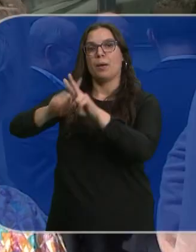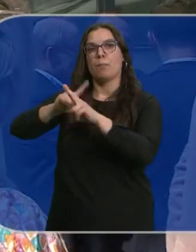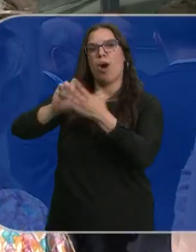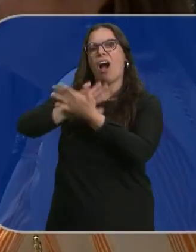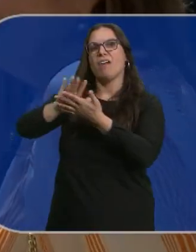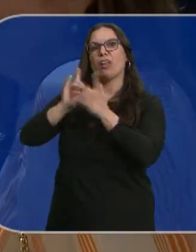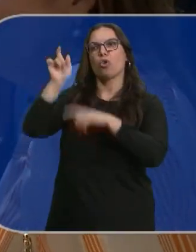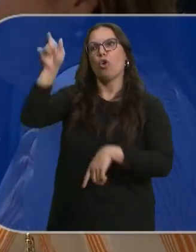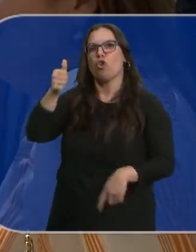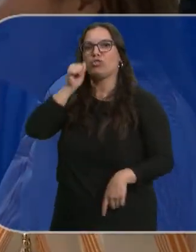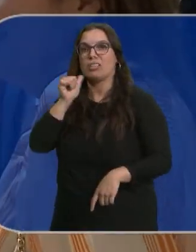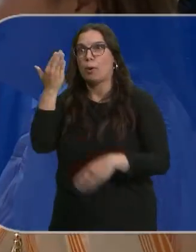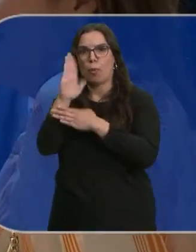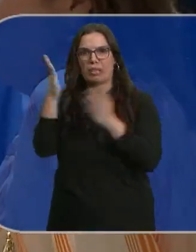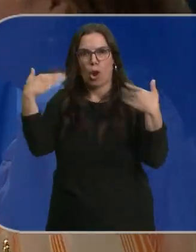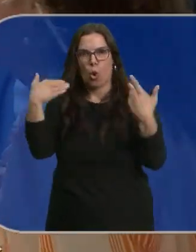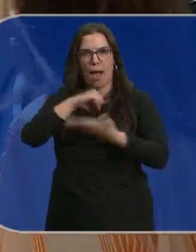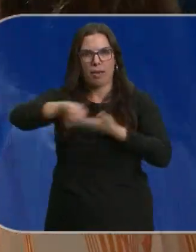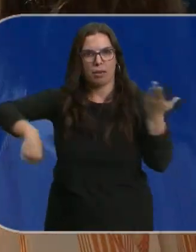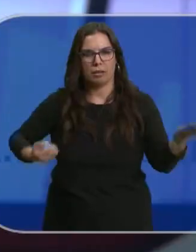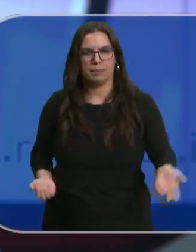solo del sanchismo en lugar de plantear propuestas.